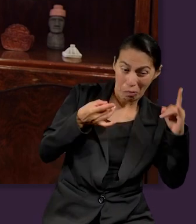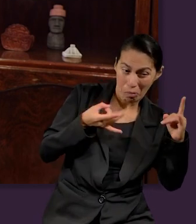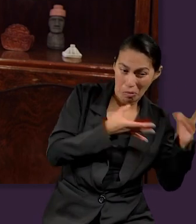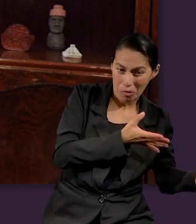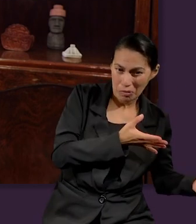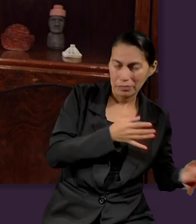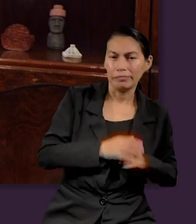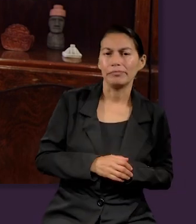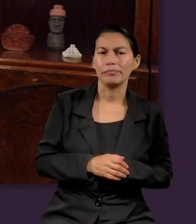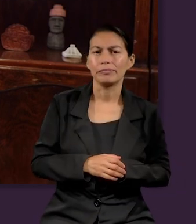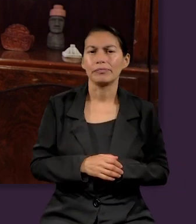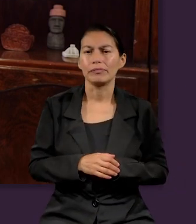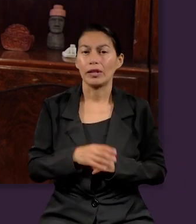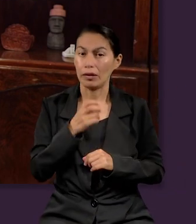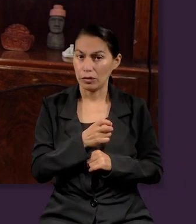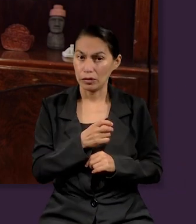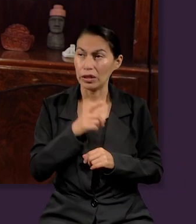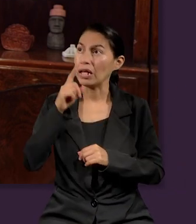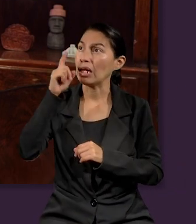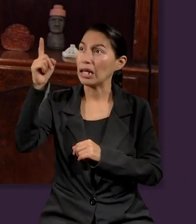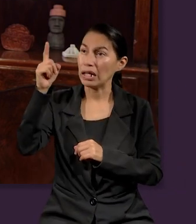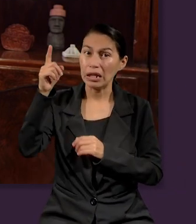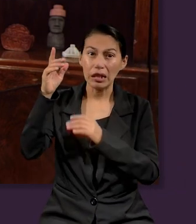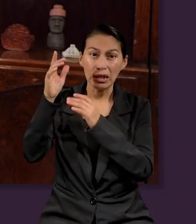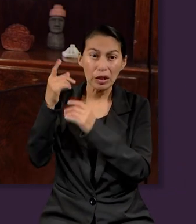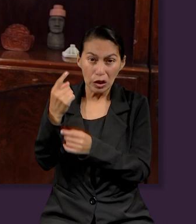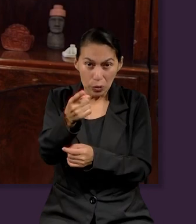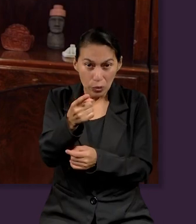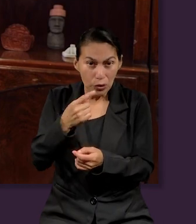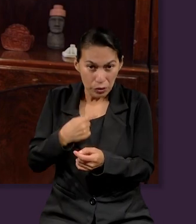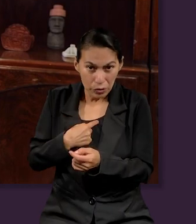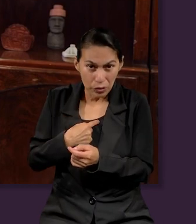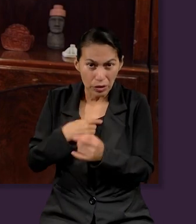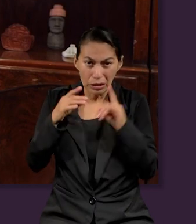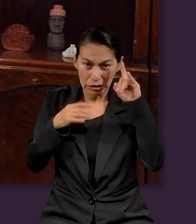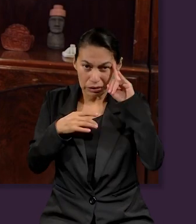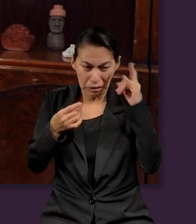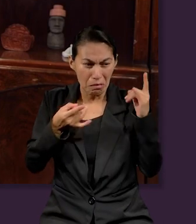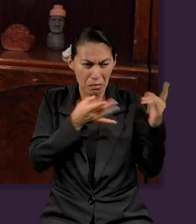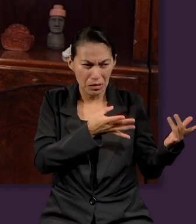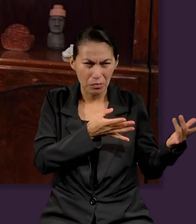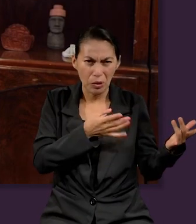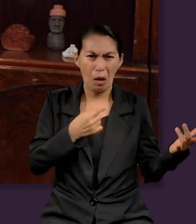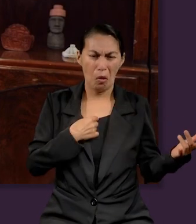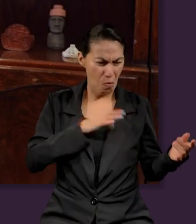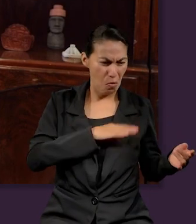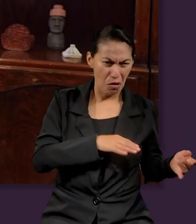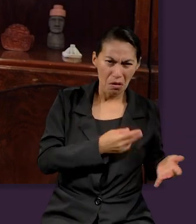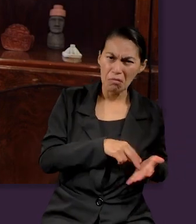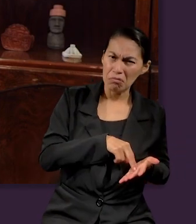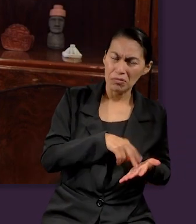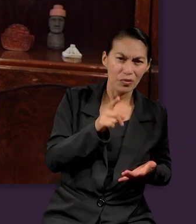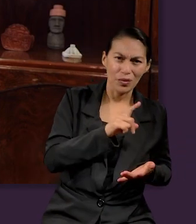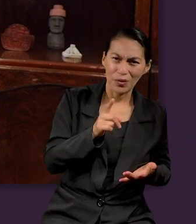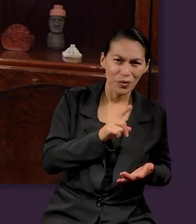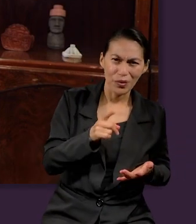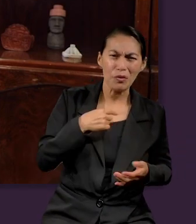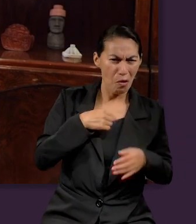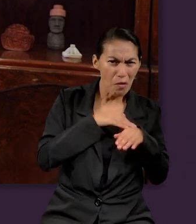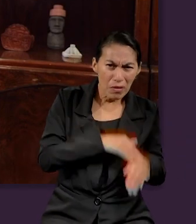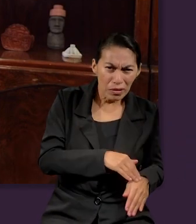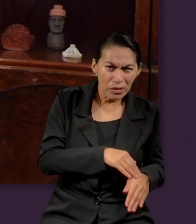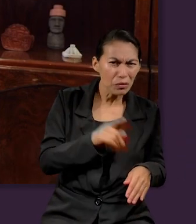reitera, Ellos, tú y yo, lo han vencido pero por medio de la sangre del Cordero.